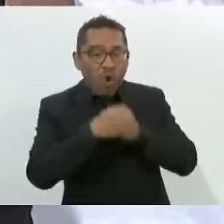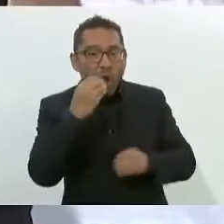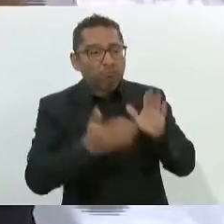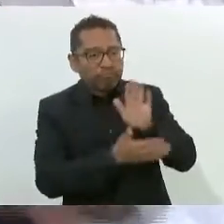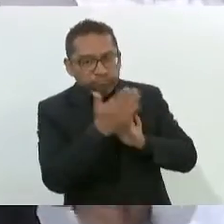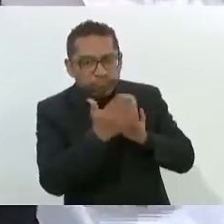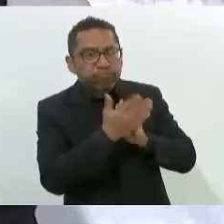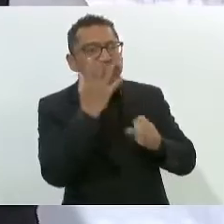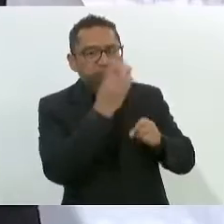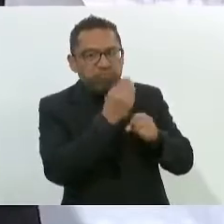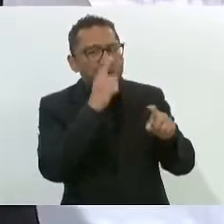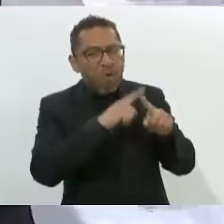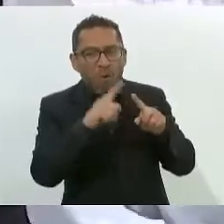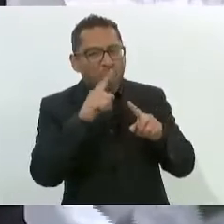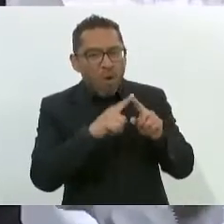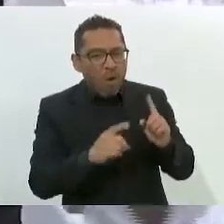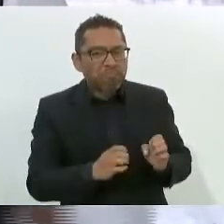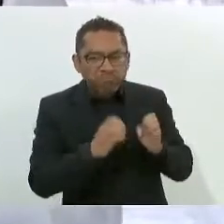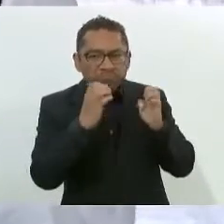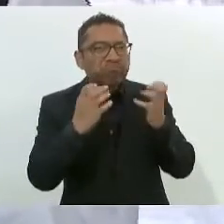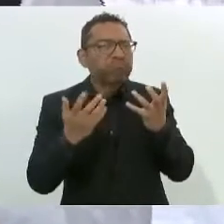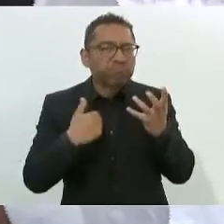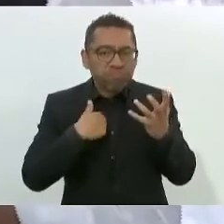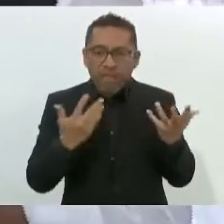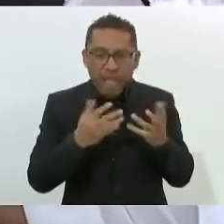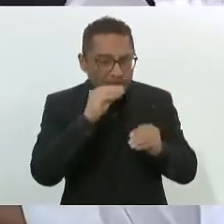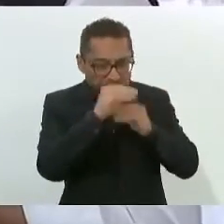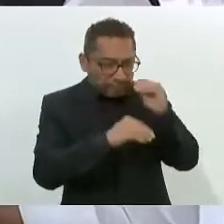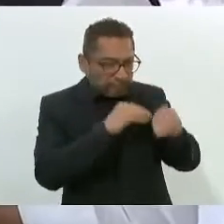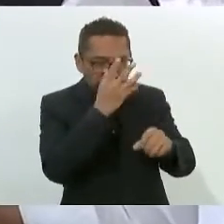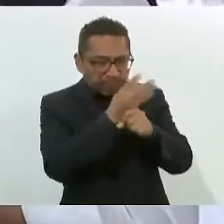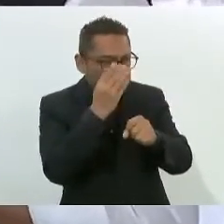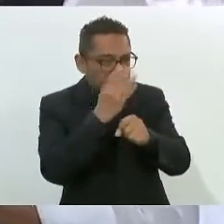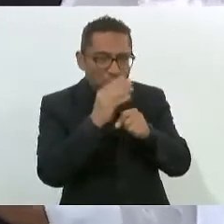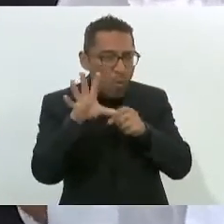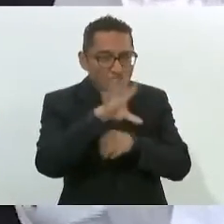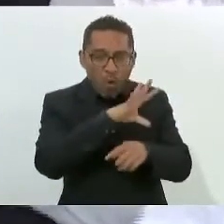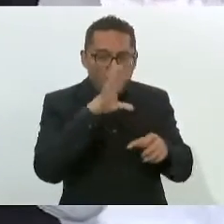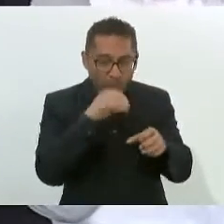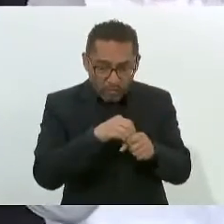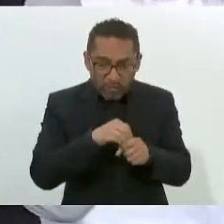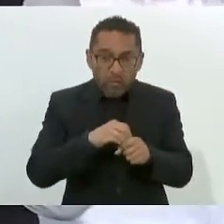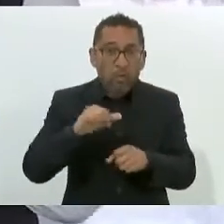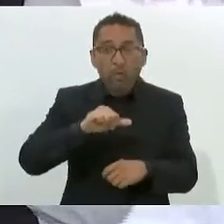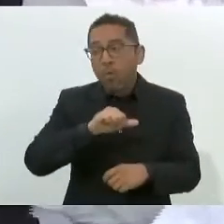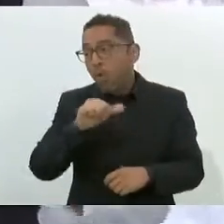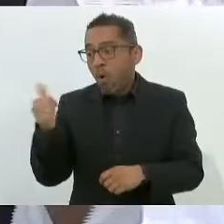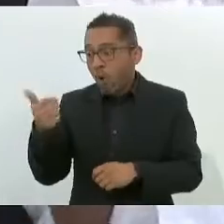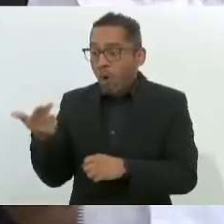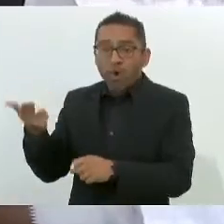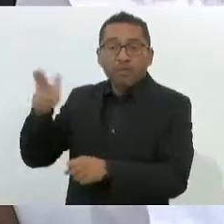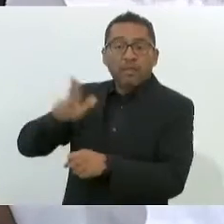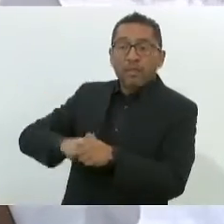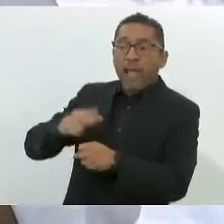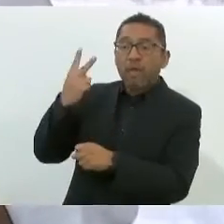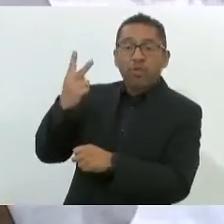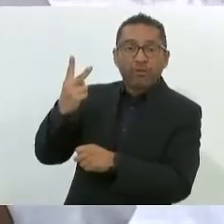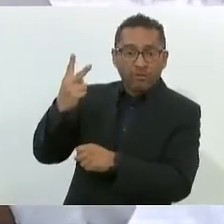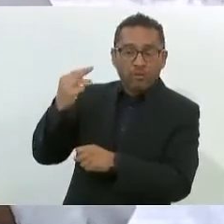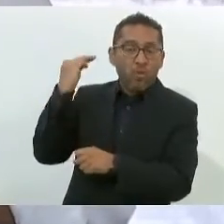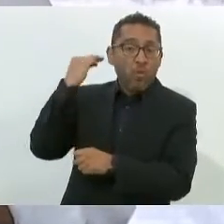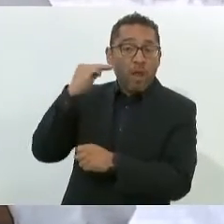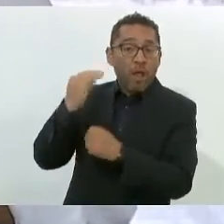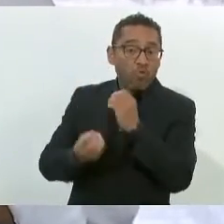negra, en cimientos, que las concluimos en su totalidad y los dos hospitales grandes de Morelia,